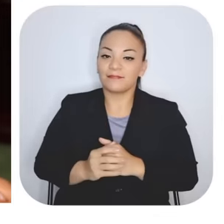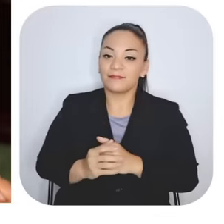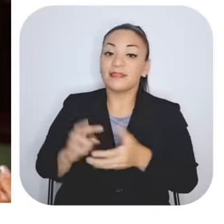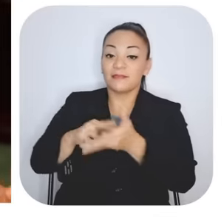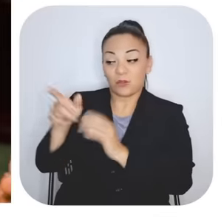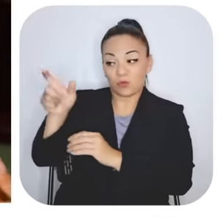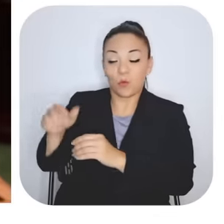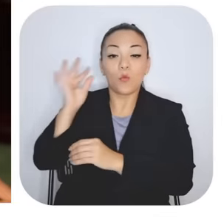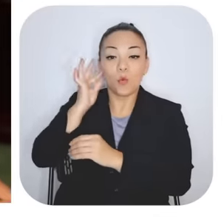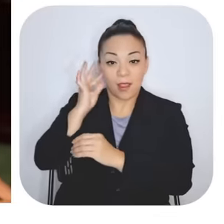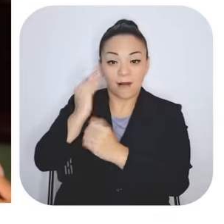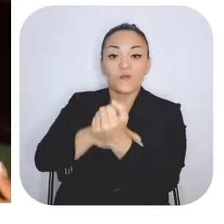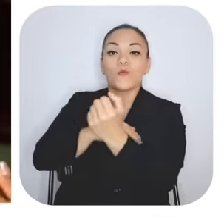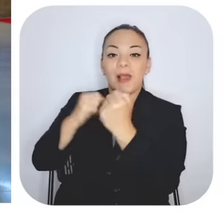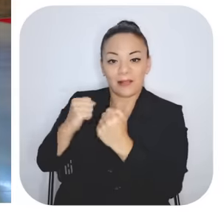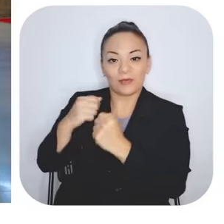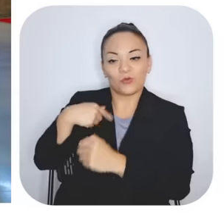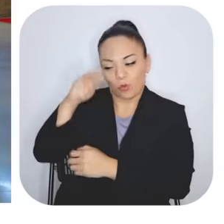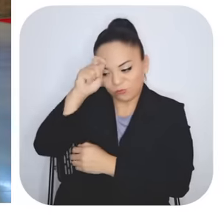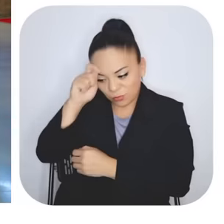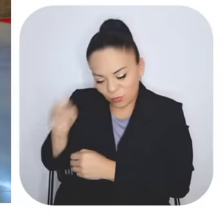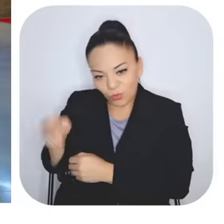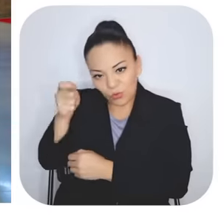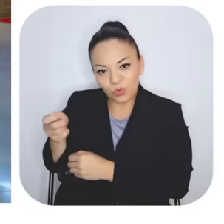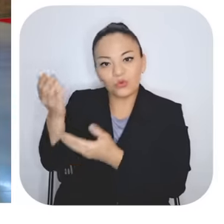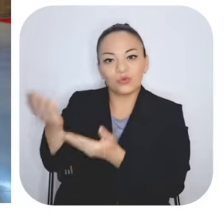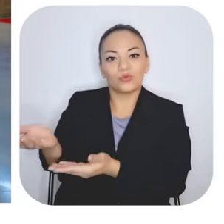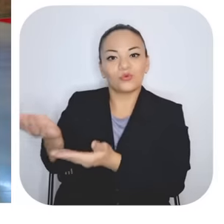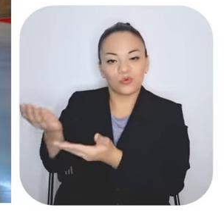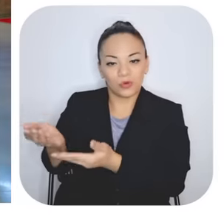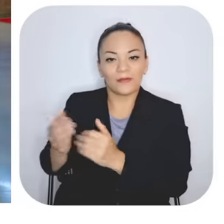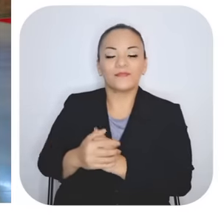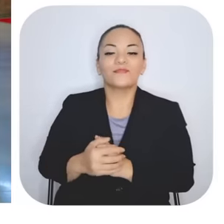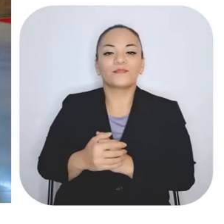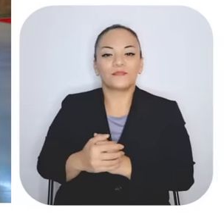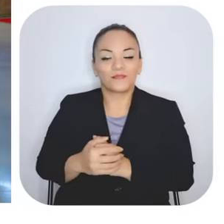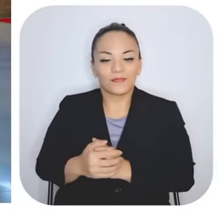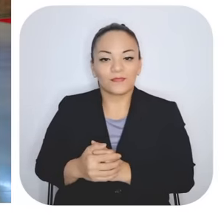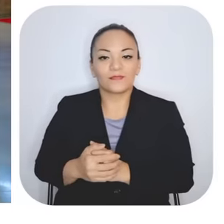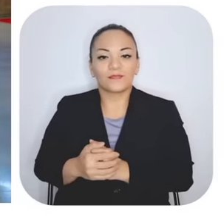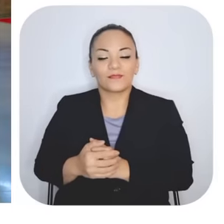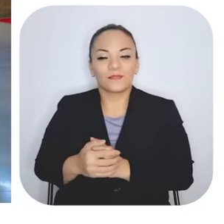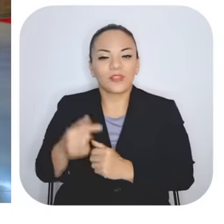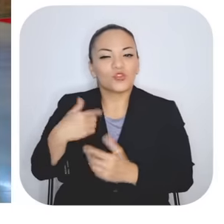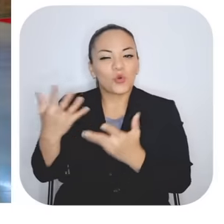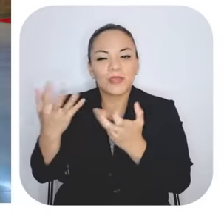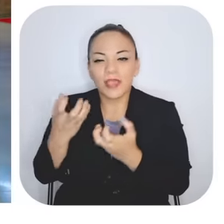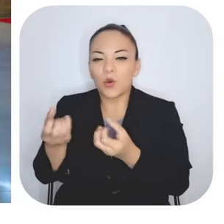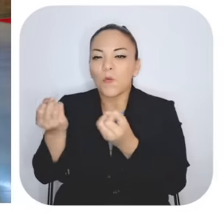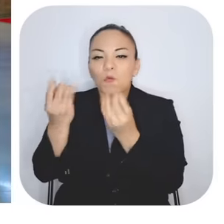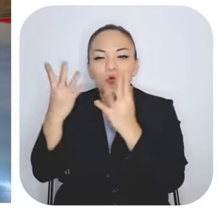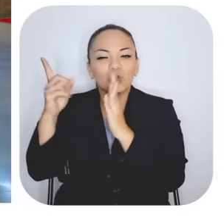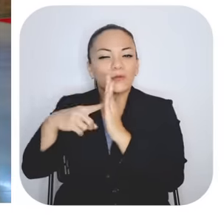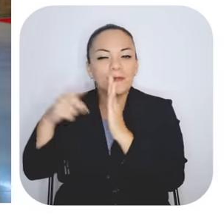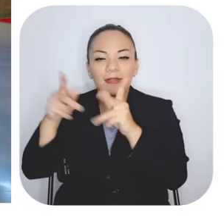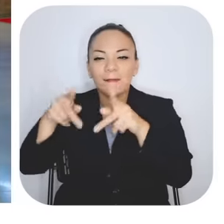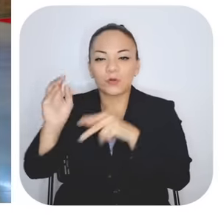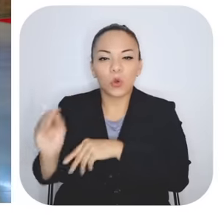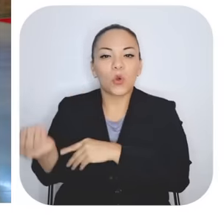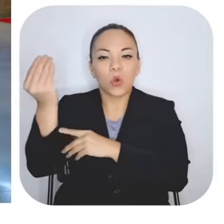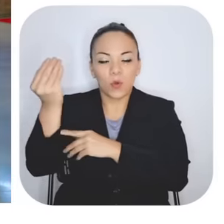Usted es una mujer muy valiente, doña Kimberly. Yo me quito el sombrero y yo quisiera que miles de jóvenes,